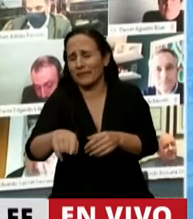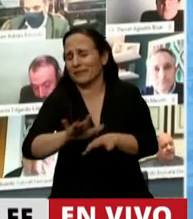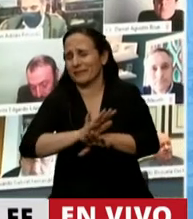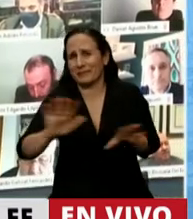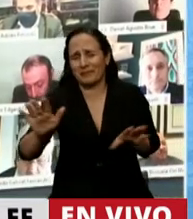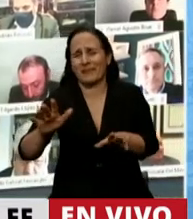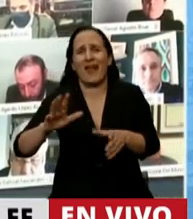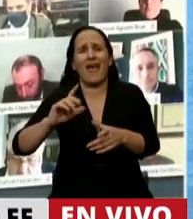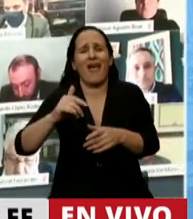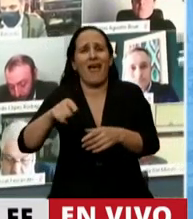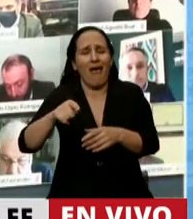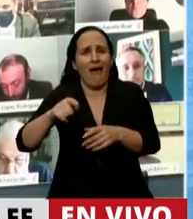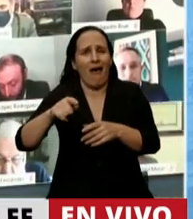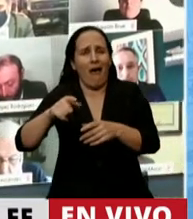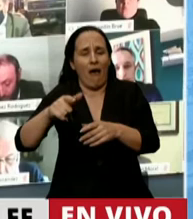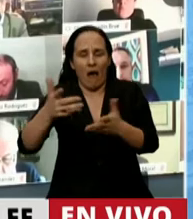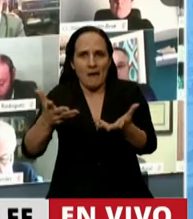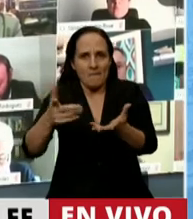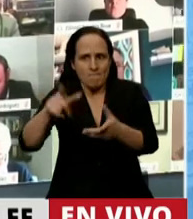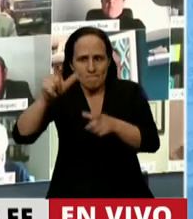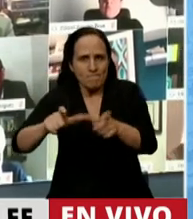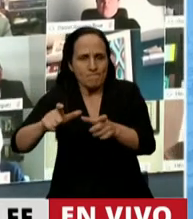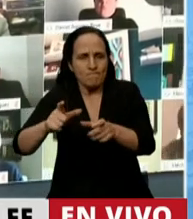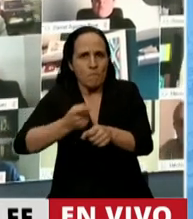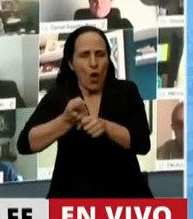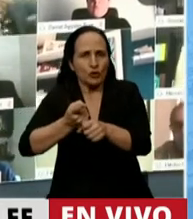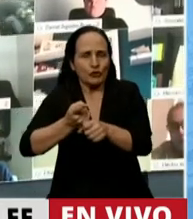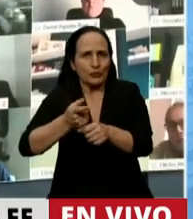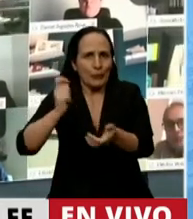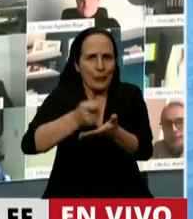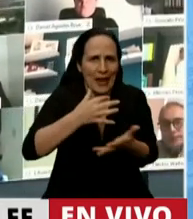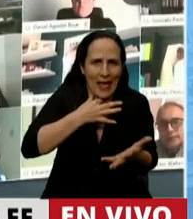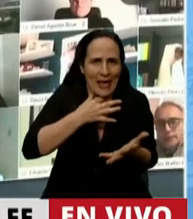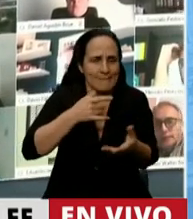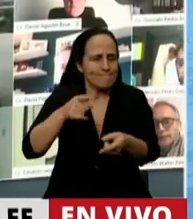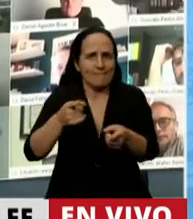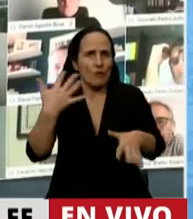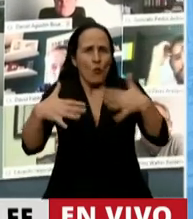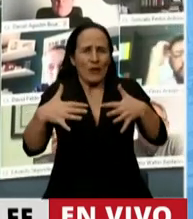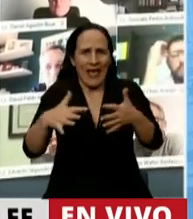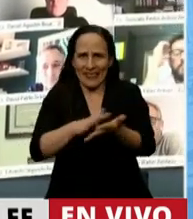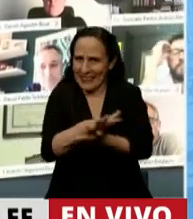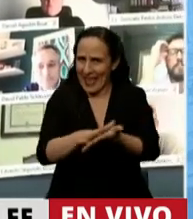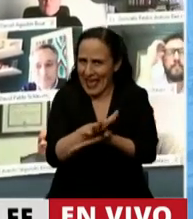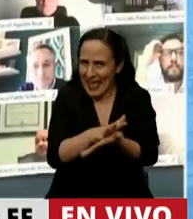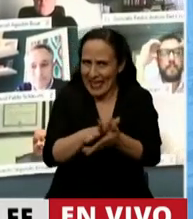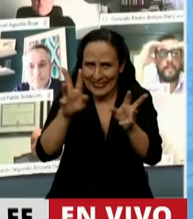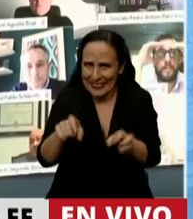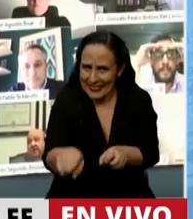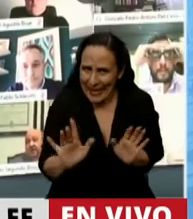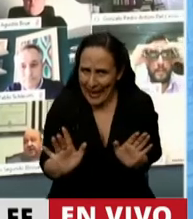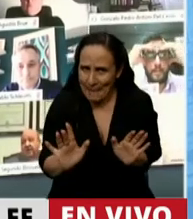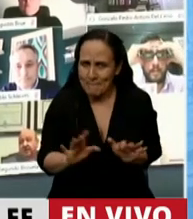de las mismas que se tornan inmanejables. Es urgente resolver este tema,